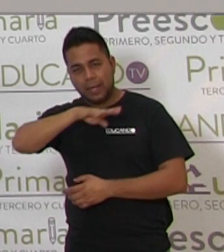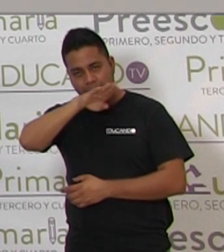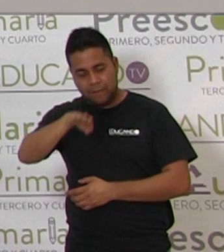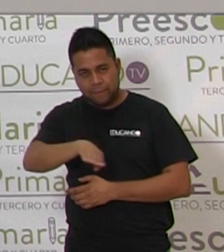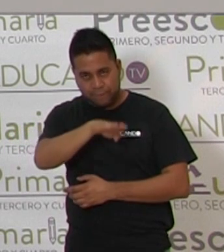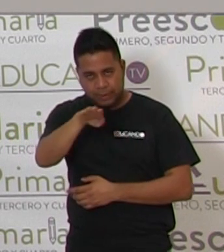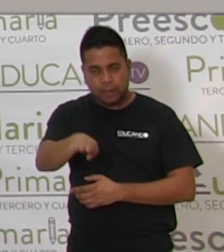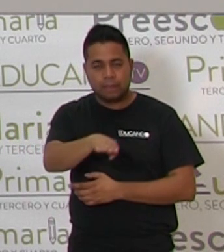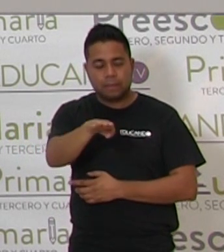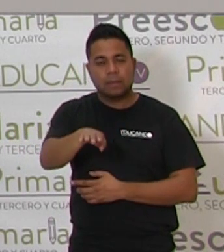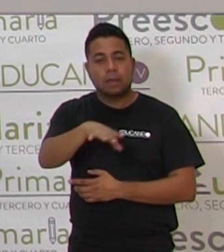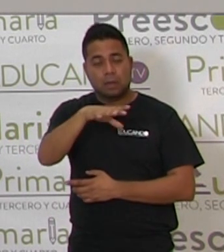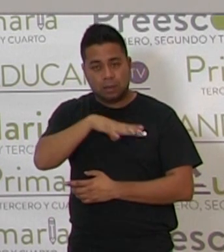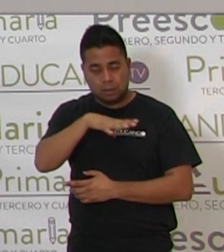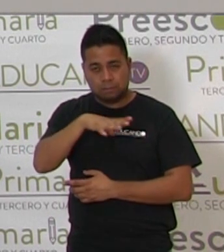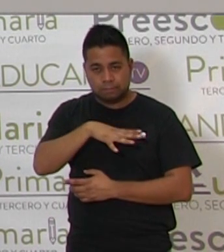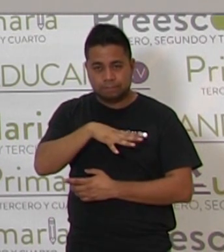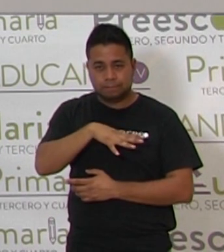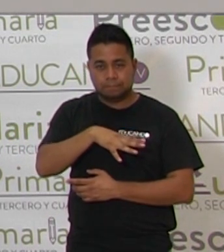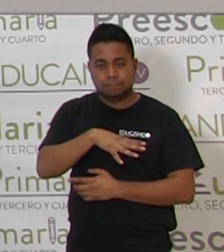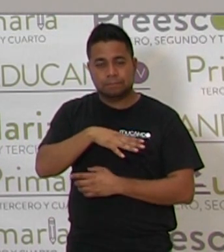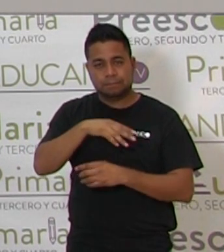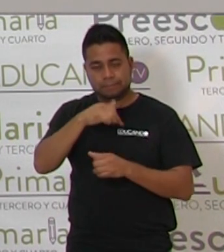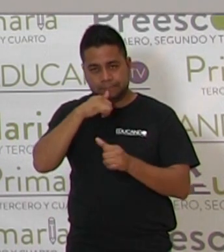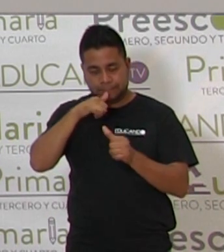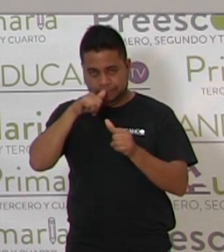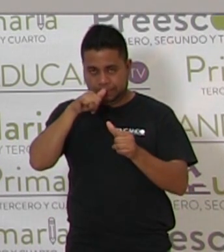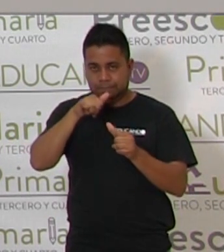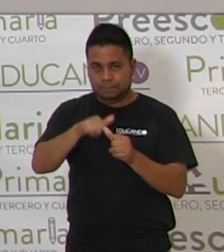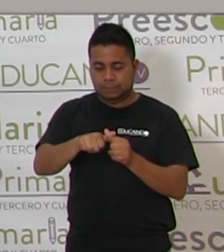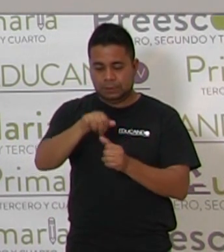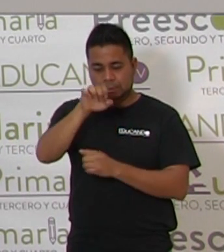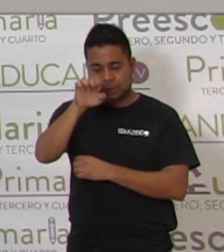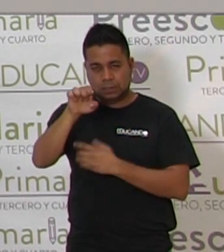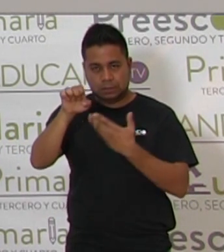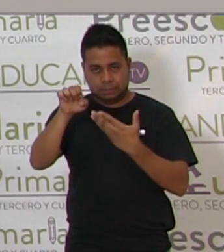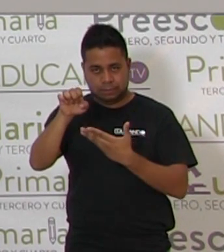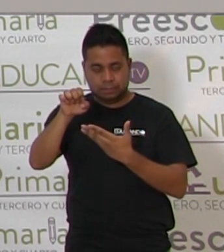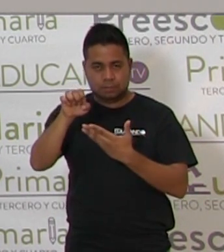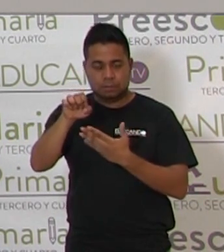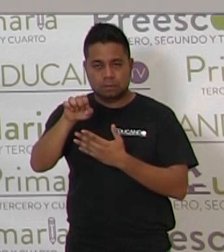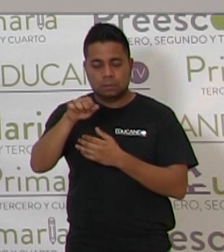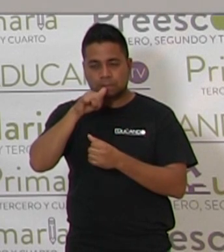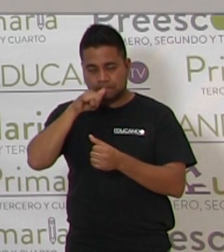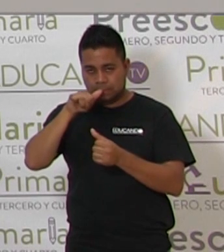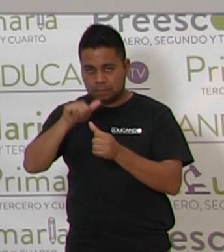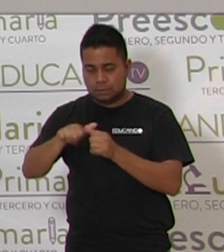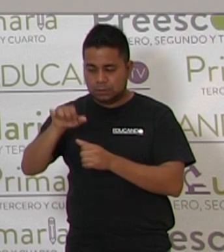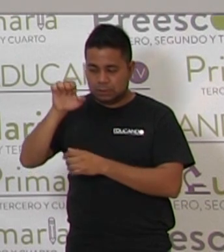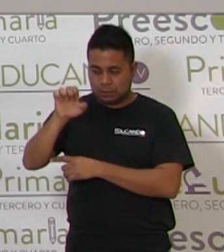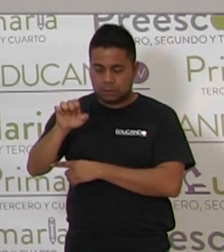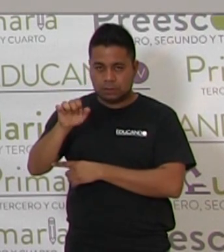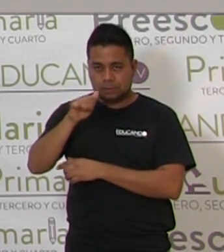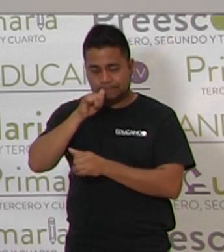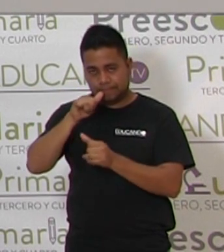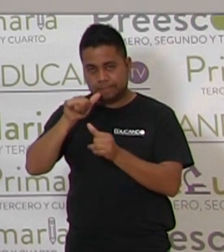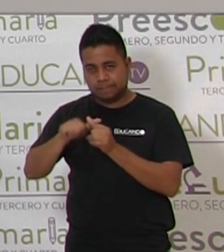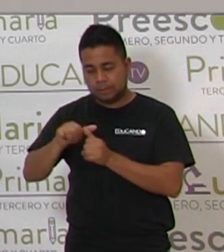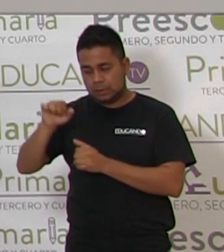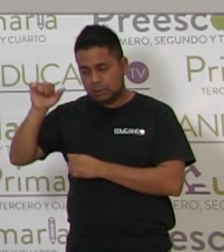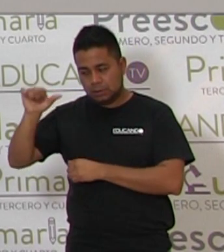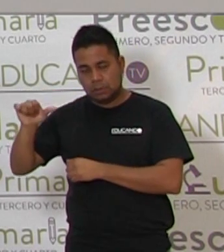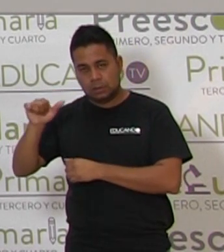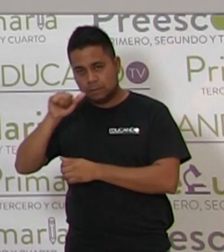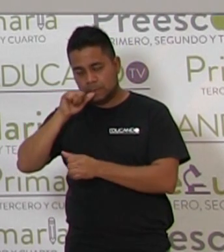la letra, la vocal E, la vocal E, la vocal A y la